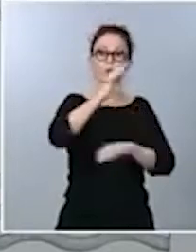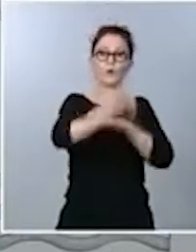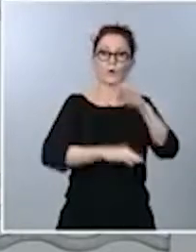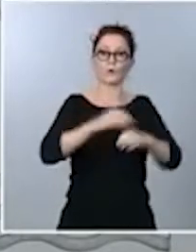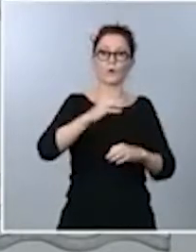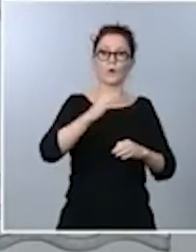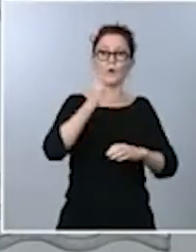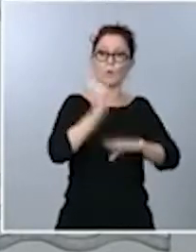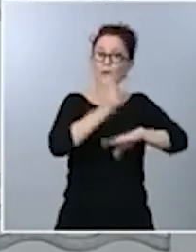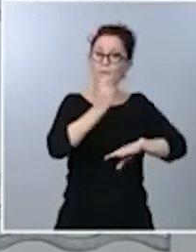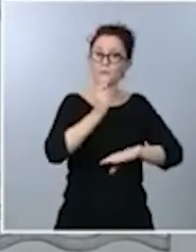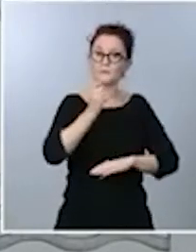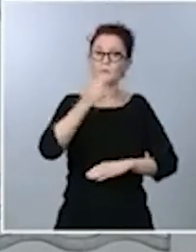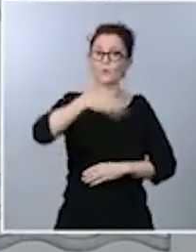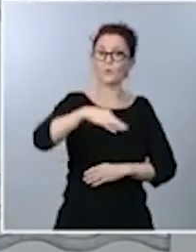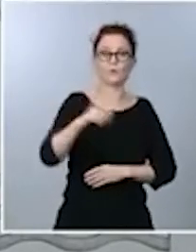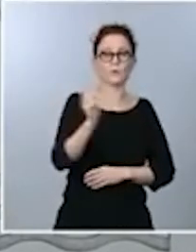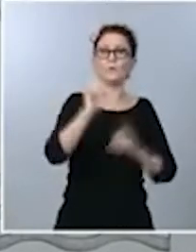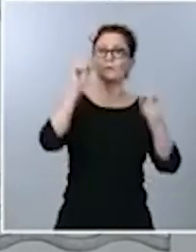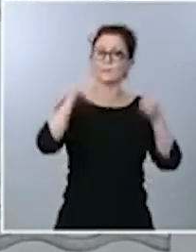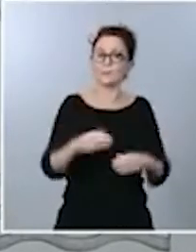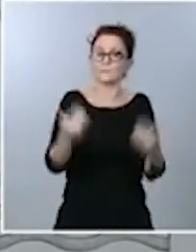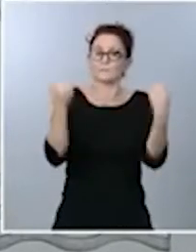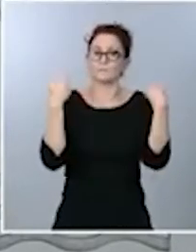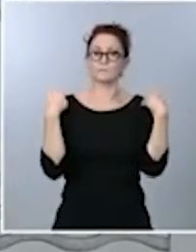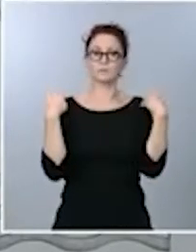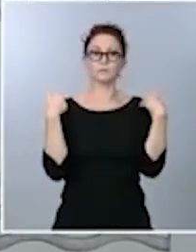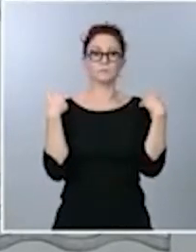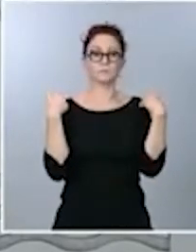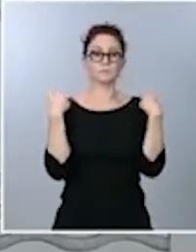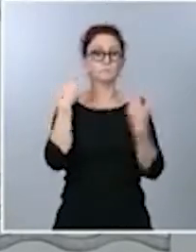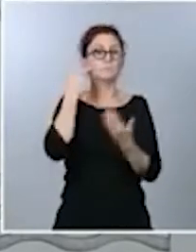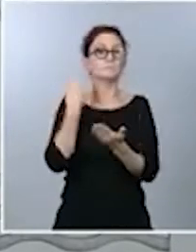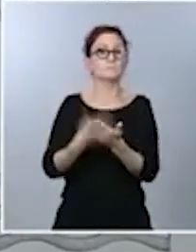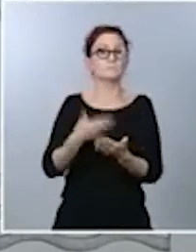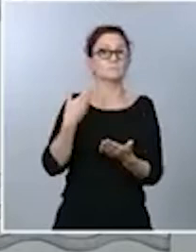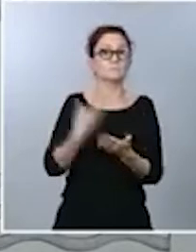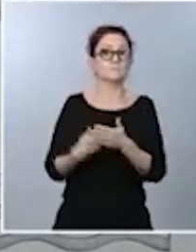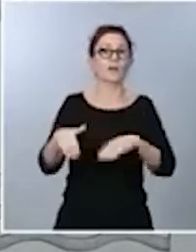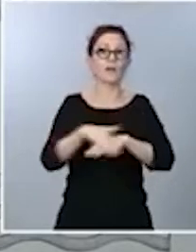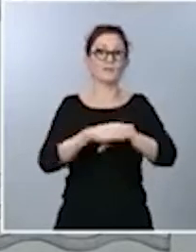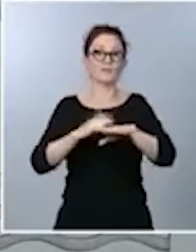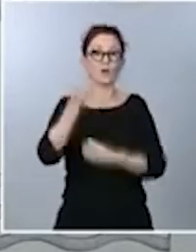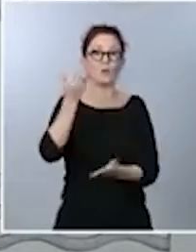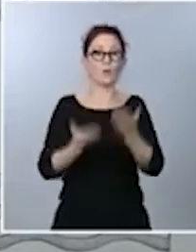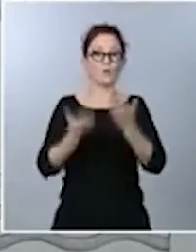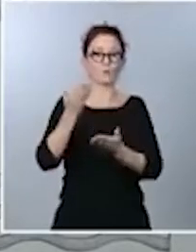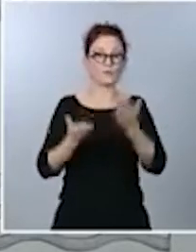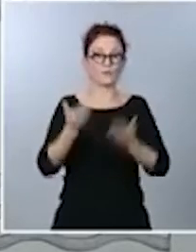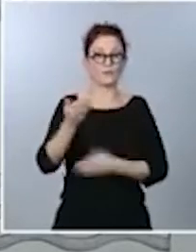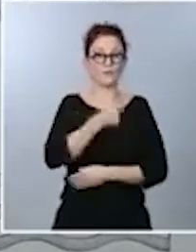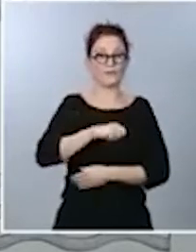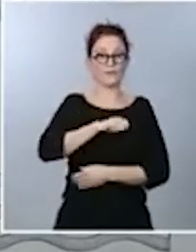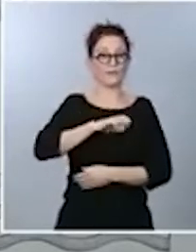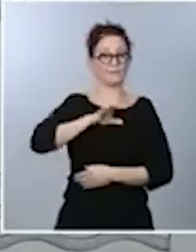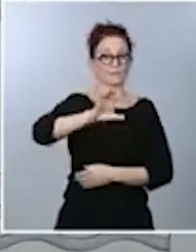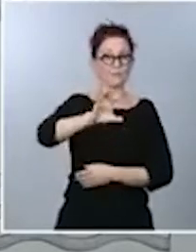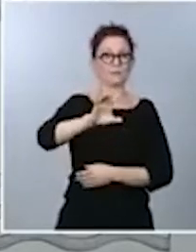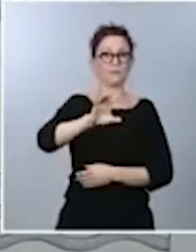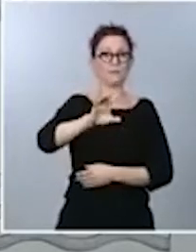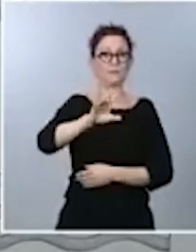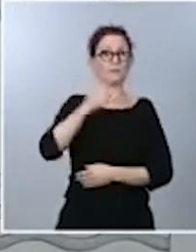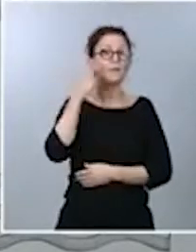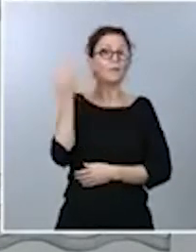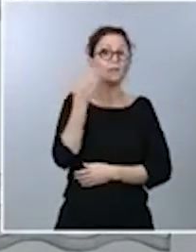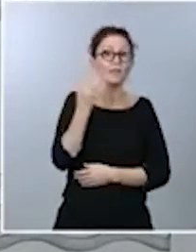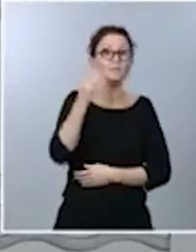que garantiza la Administración de la Justicia en nuestro país. Es decir, que tiene que garantizarle a los